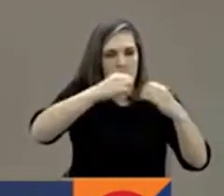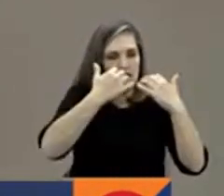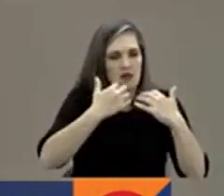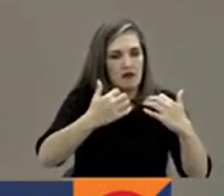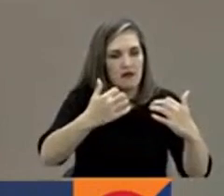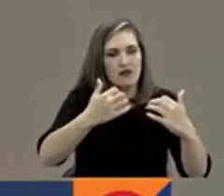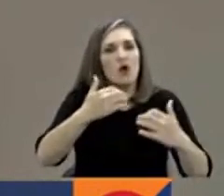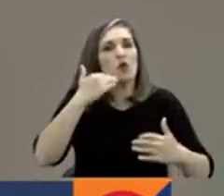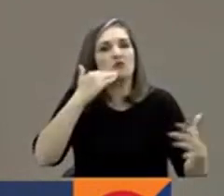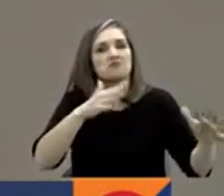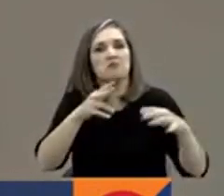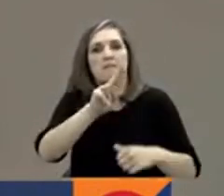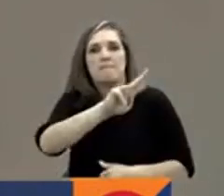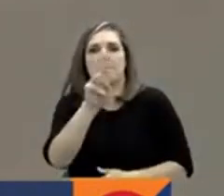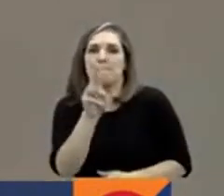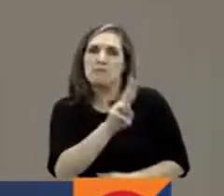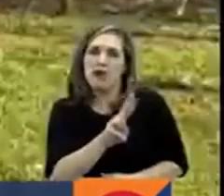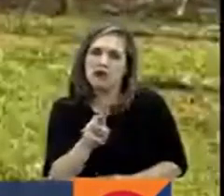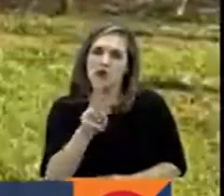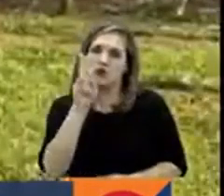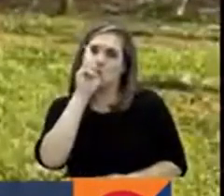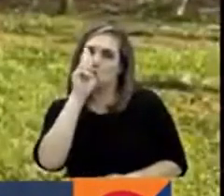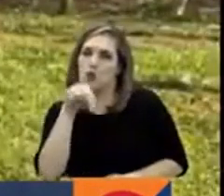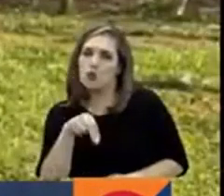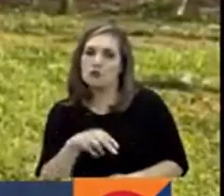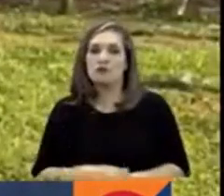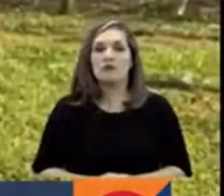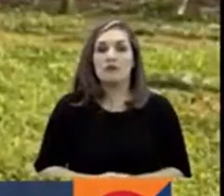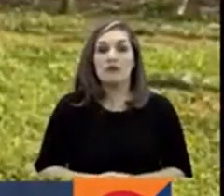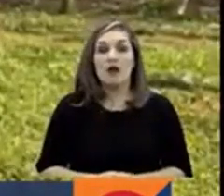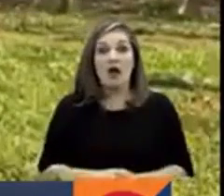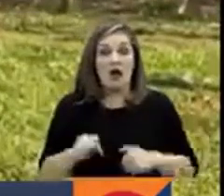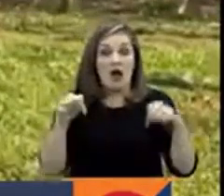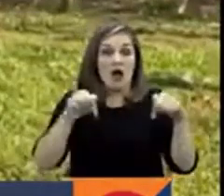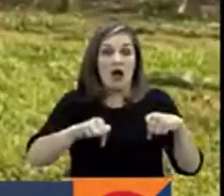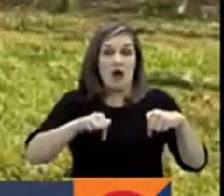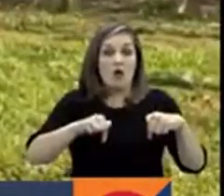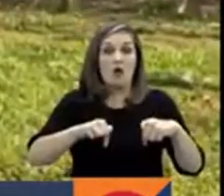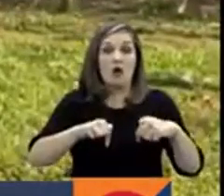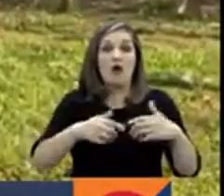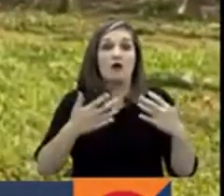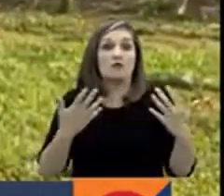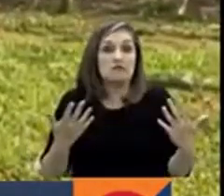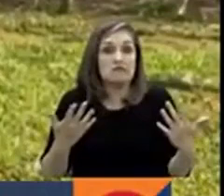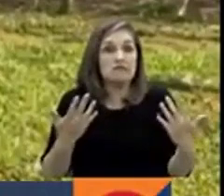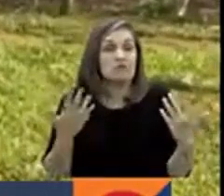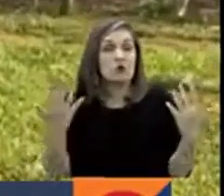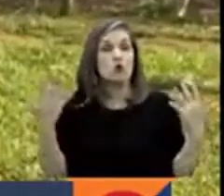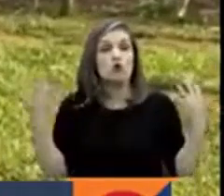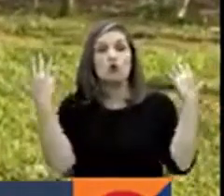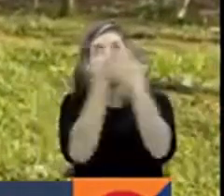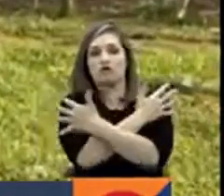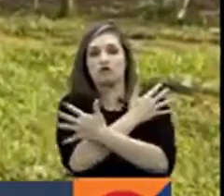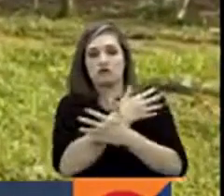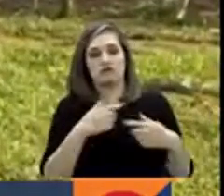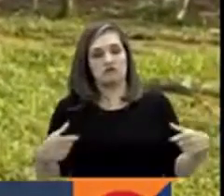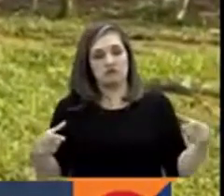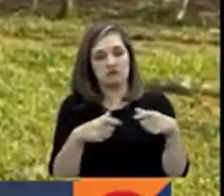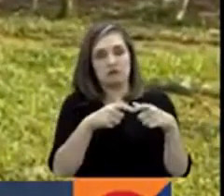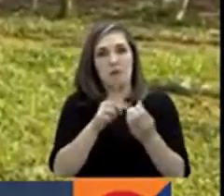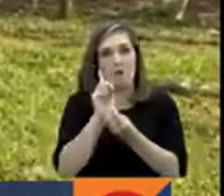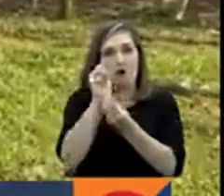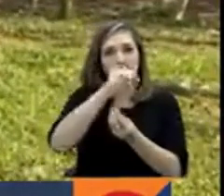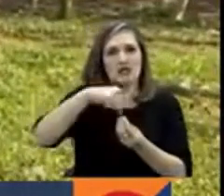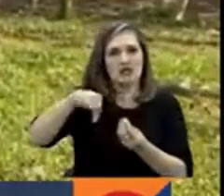los meses de marzo y el mes de junio. Y hoy por hoy hay una confusión en el Congreso frente